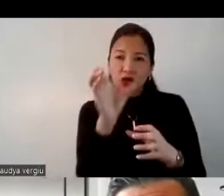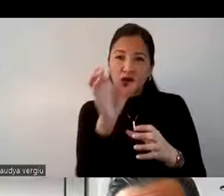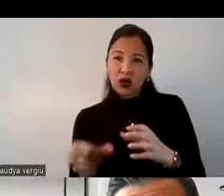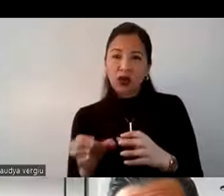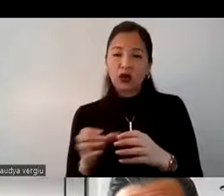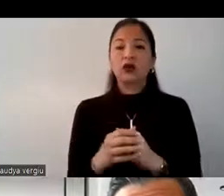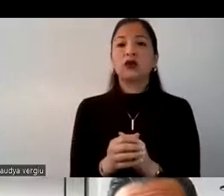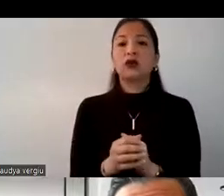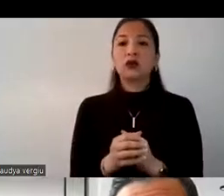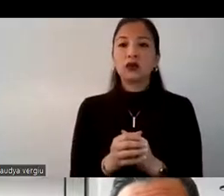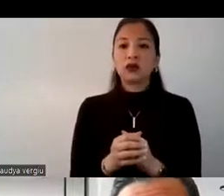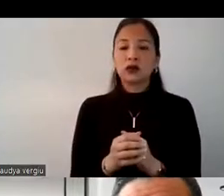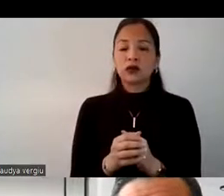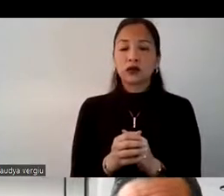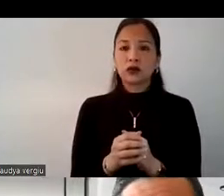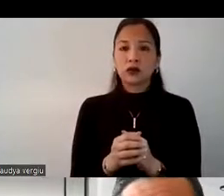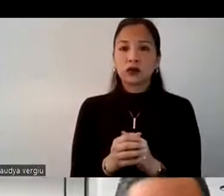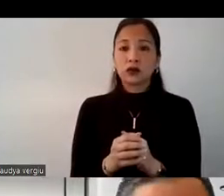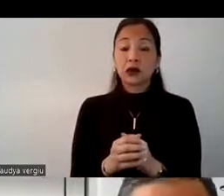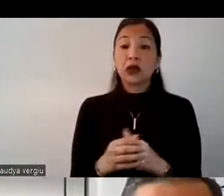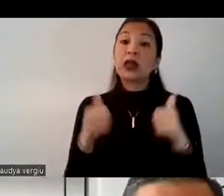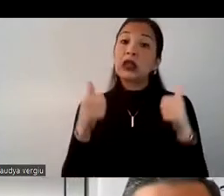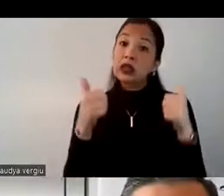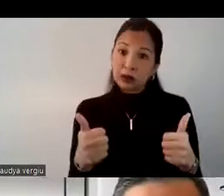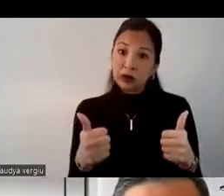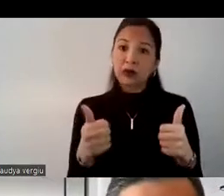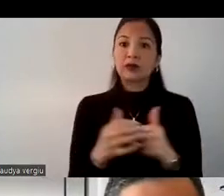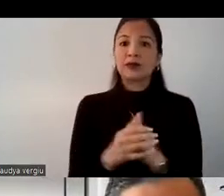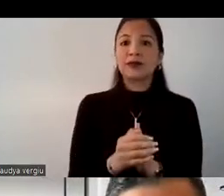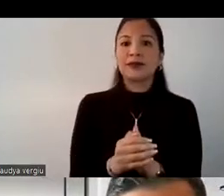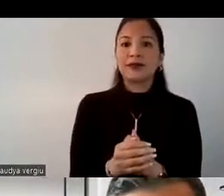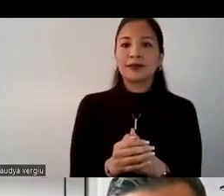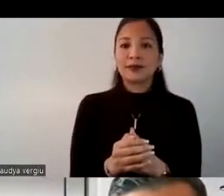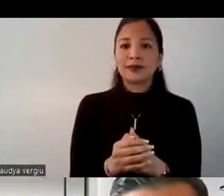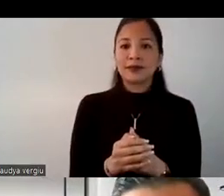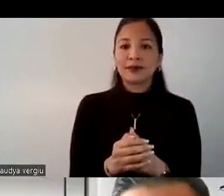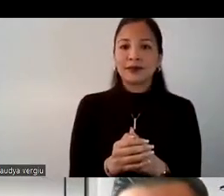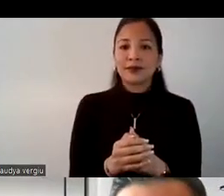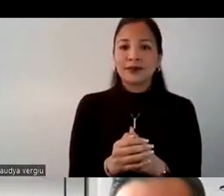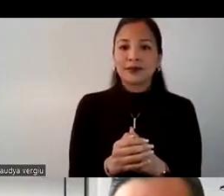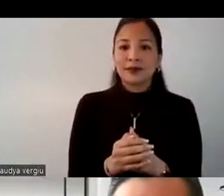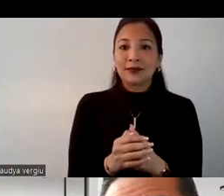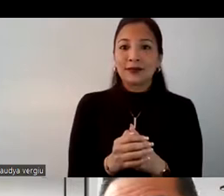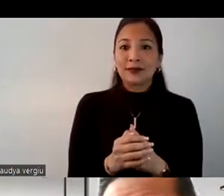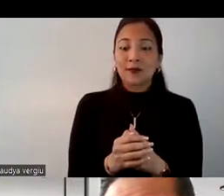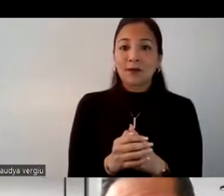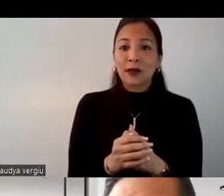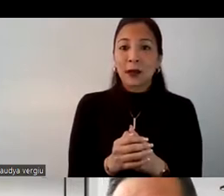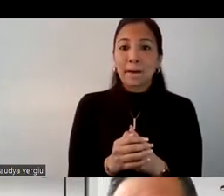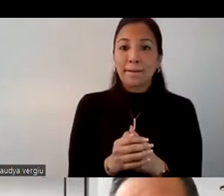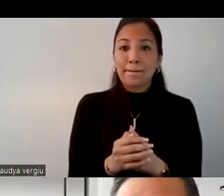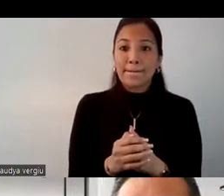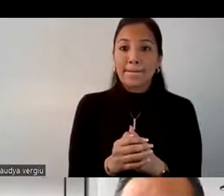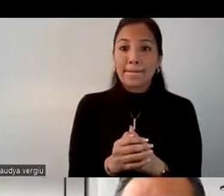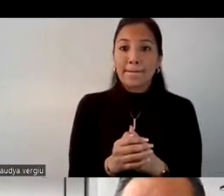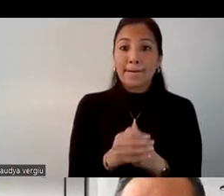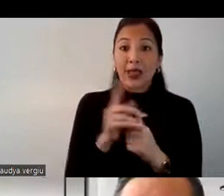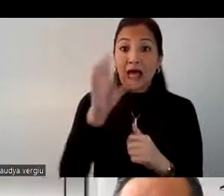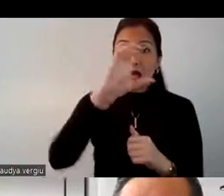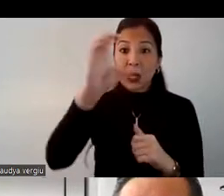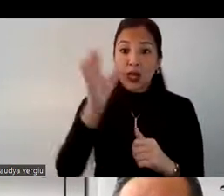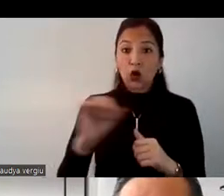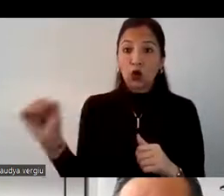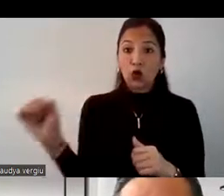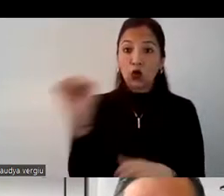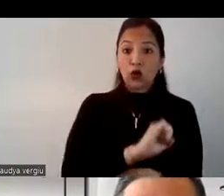turismo, ¿No? También, bueno, la región también en el caso de Ecuador hemos